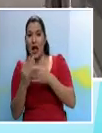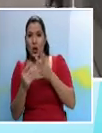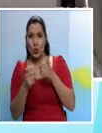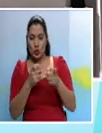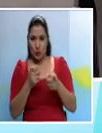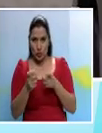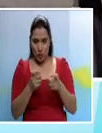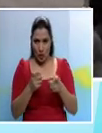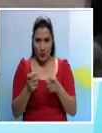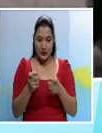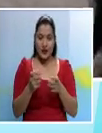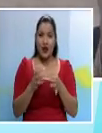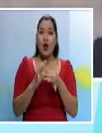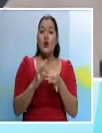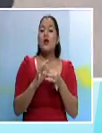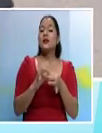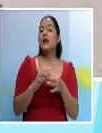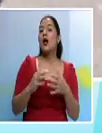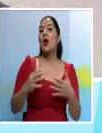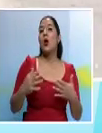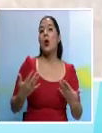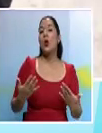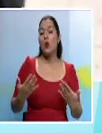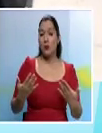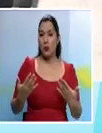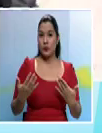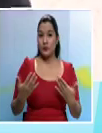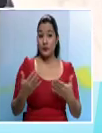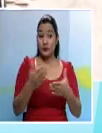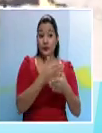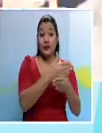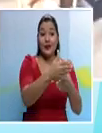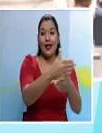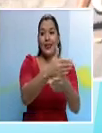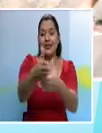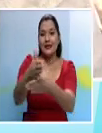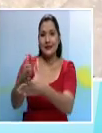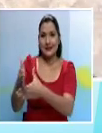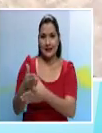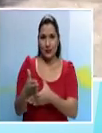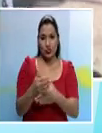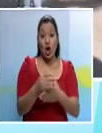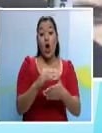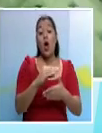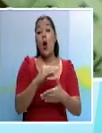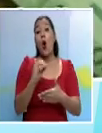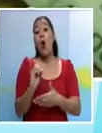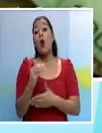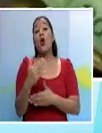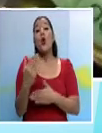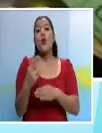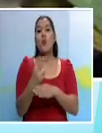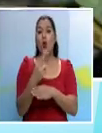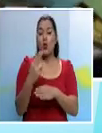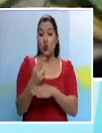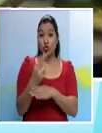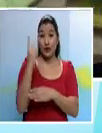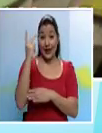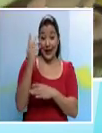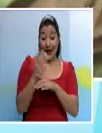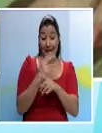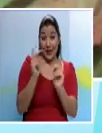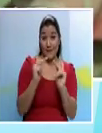cuanto a cómo se distribuye y cómo utilizan los partidos políticos el aporte estatal. Veamos